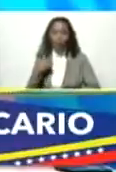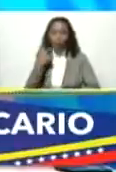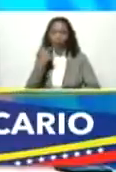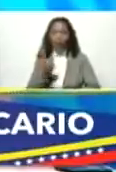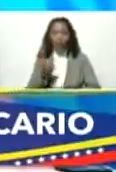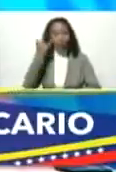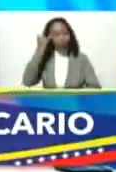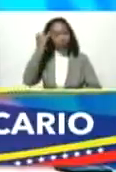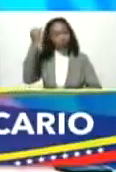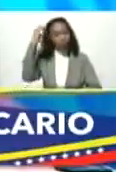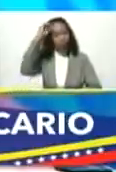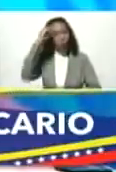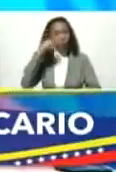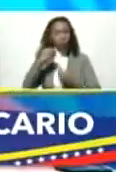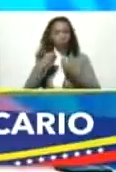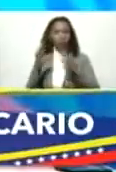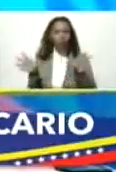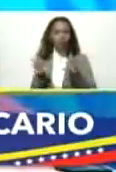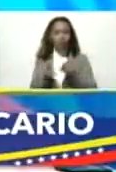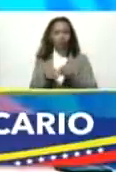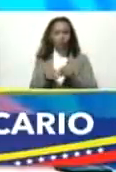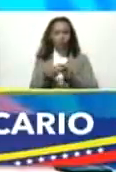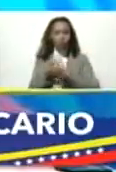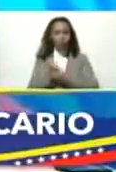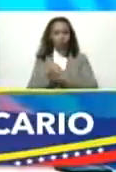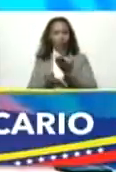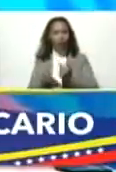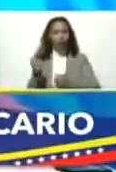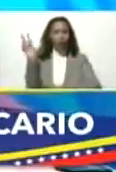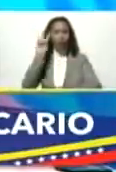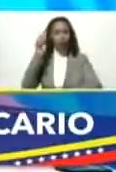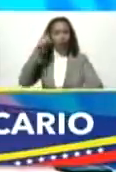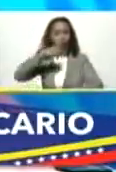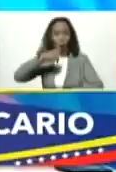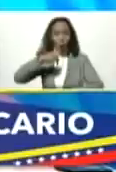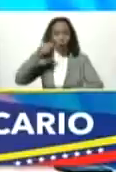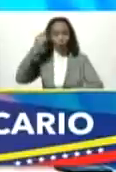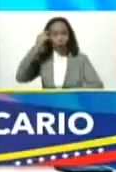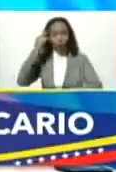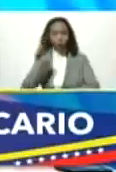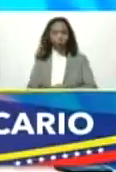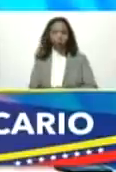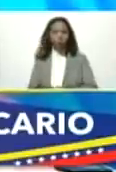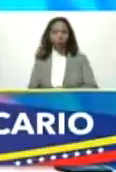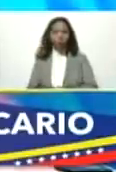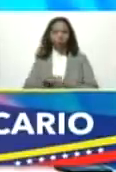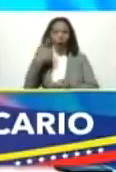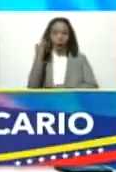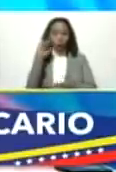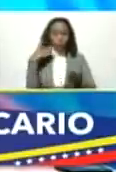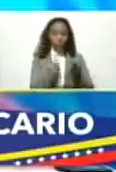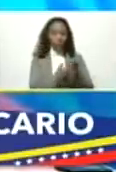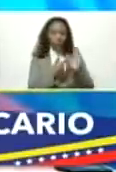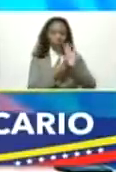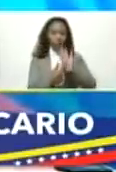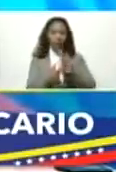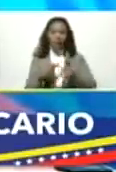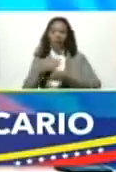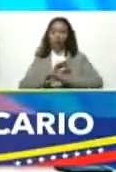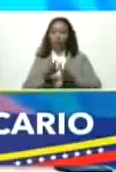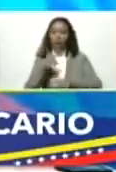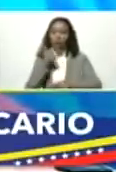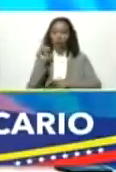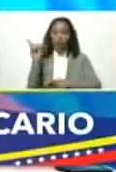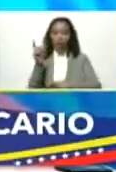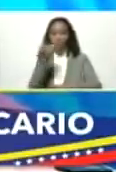como reflexión que Venezuela hoy día ha demostrado ya lo ha dicho Pedro en su